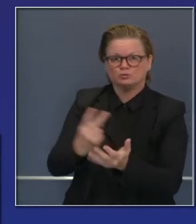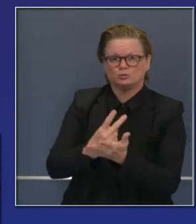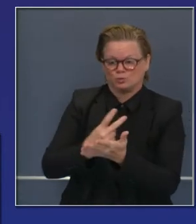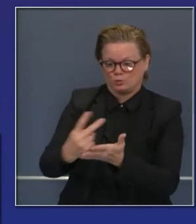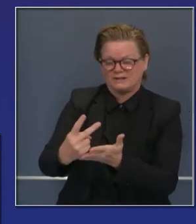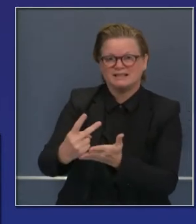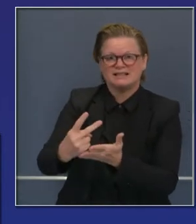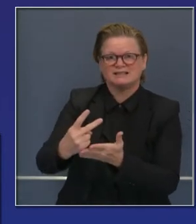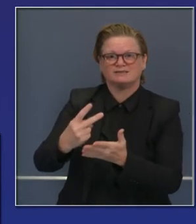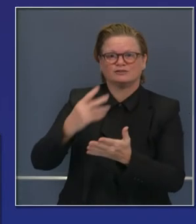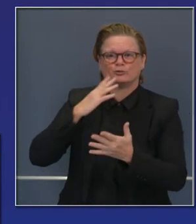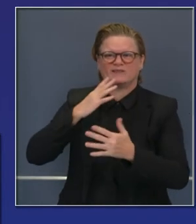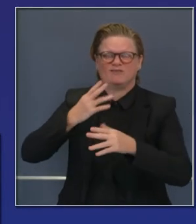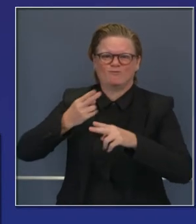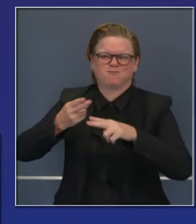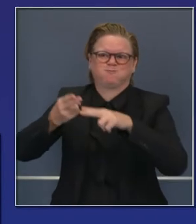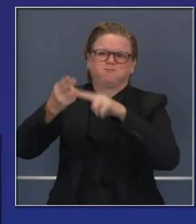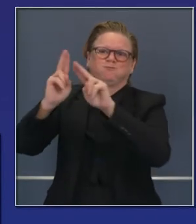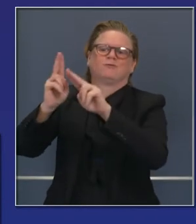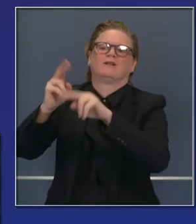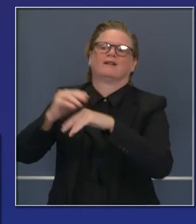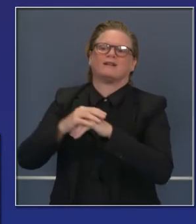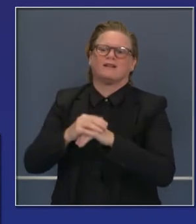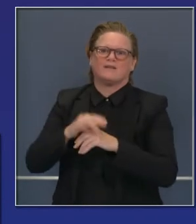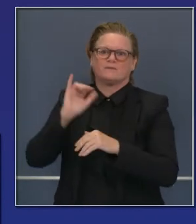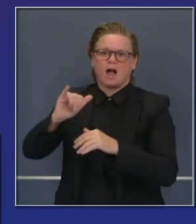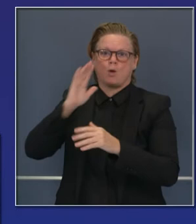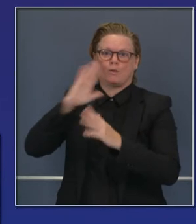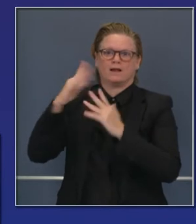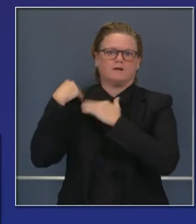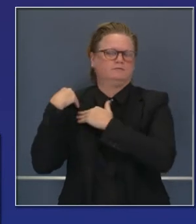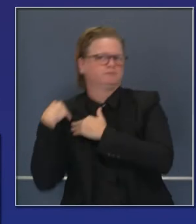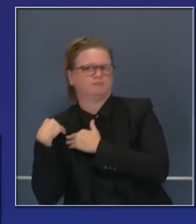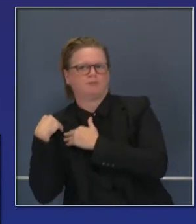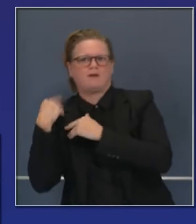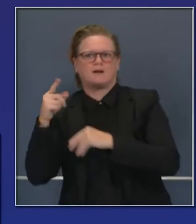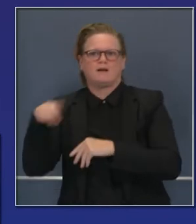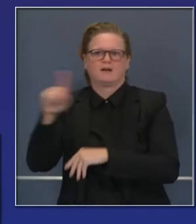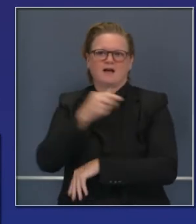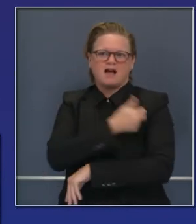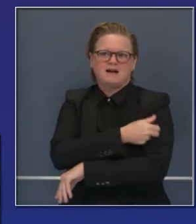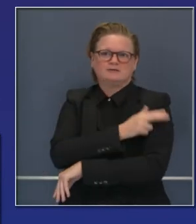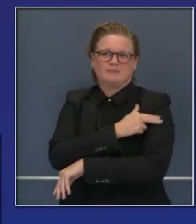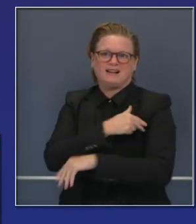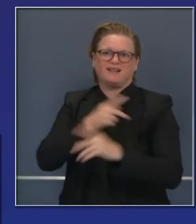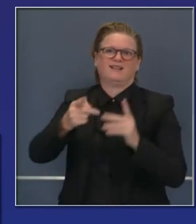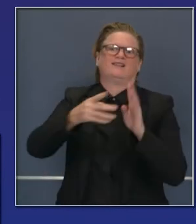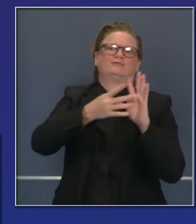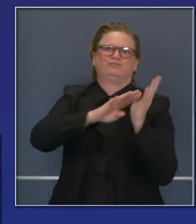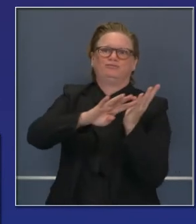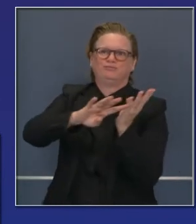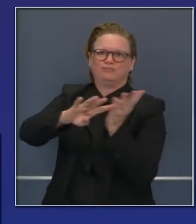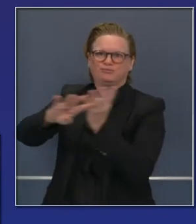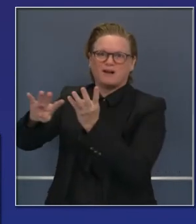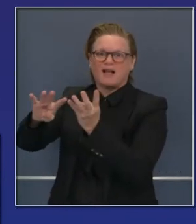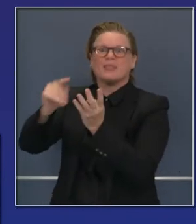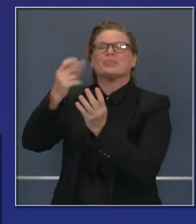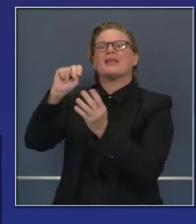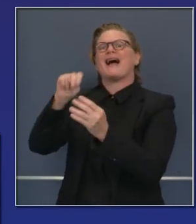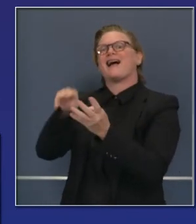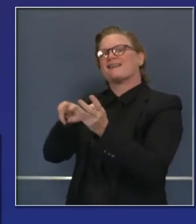reconocemos el impacto que esto tendrá en las unidades de cuidados intensivos. Pero sí quiero